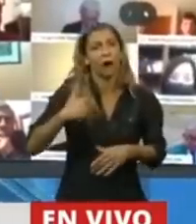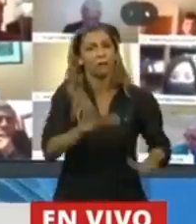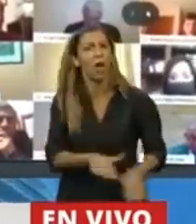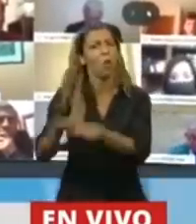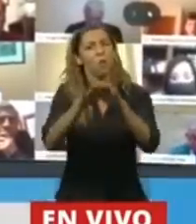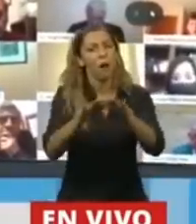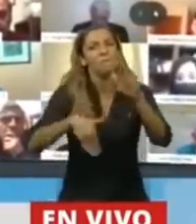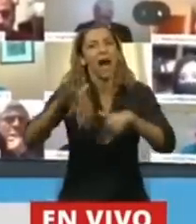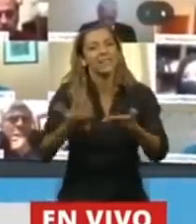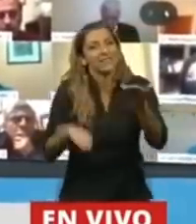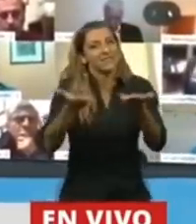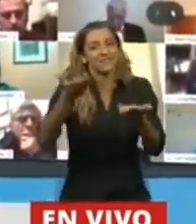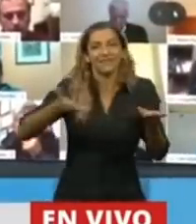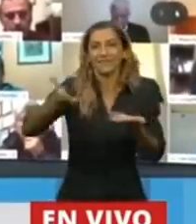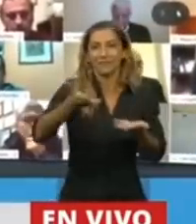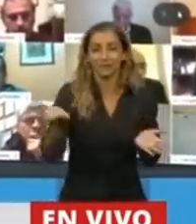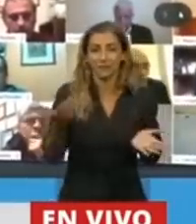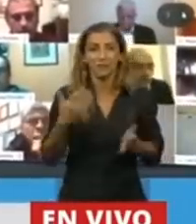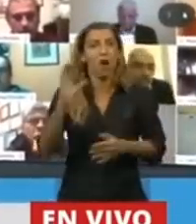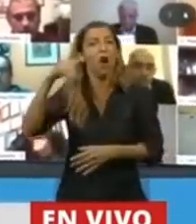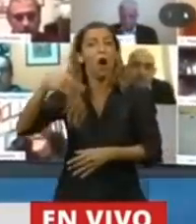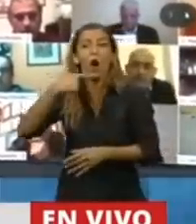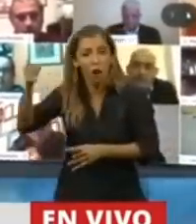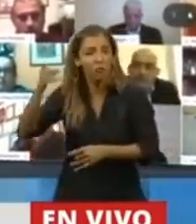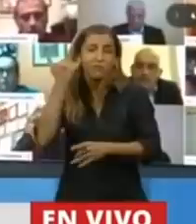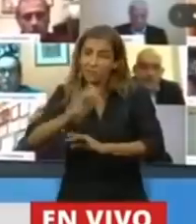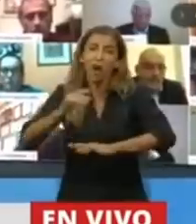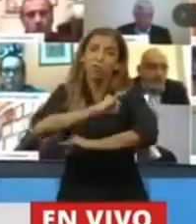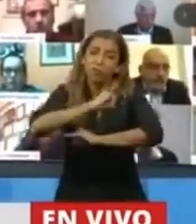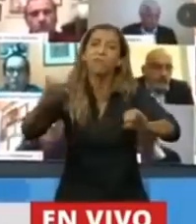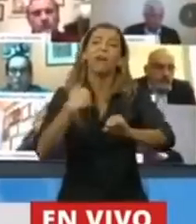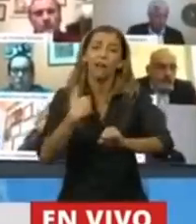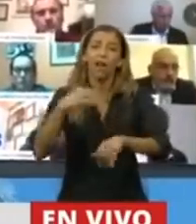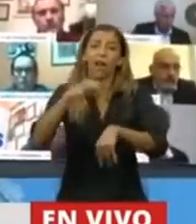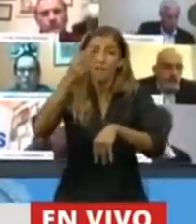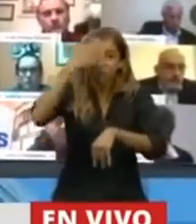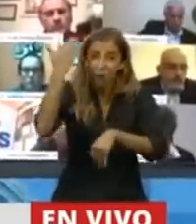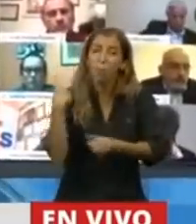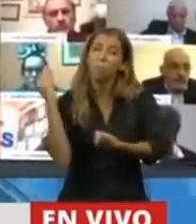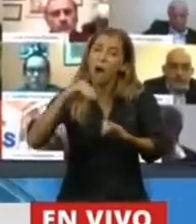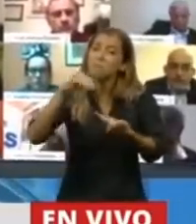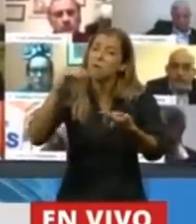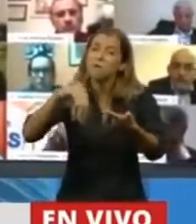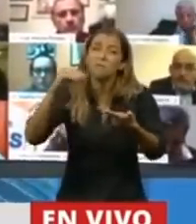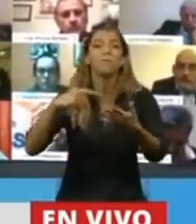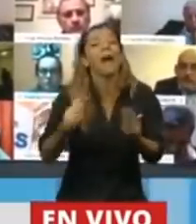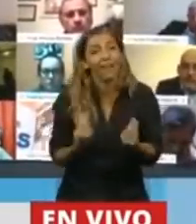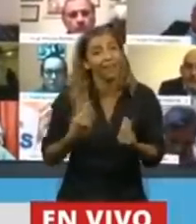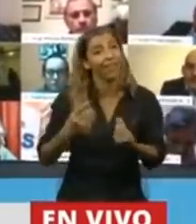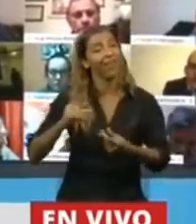lo que viene diciendo la Organización Mundial de la Salud, que este tipo de enfermedades cada vez son más seguidas,